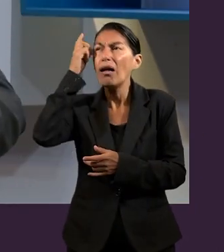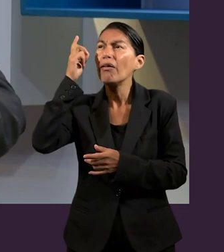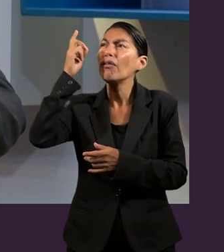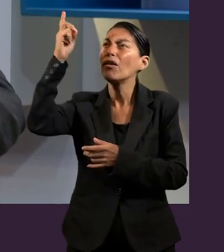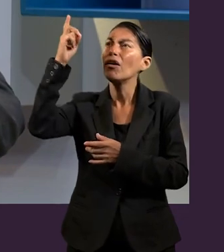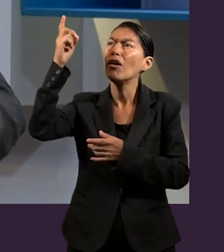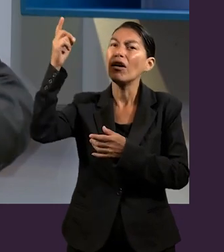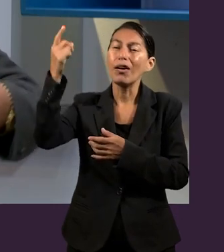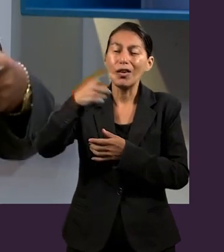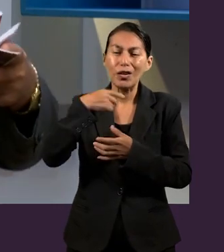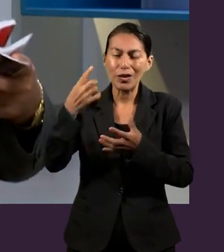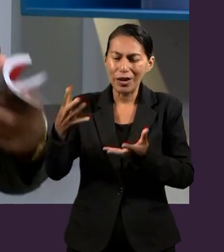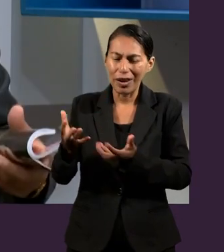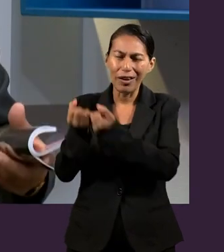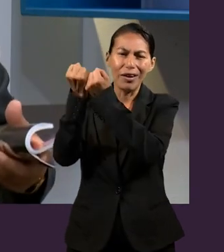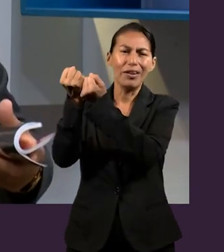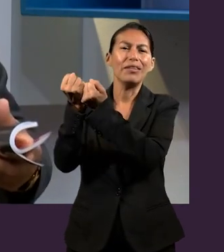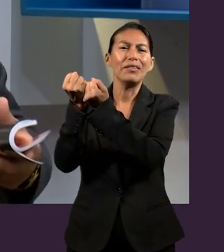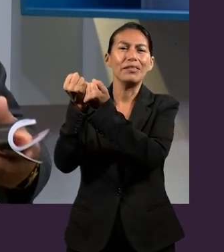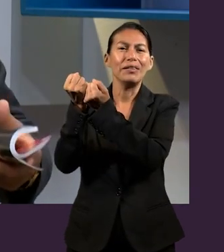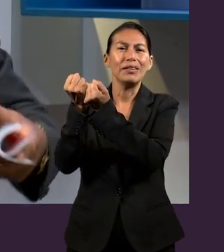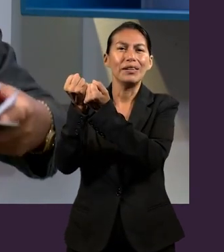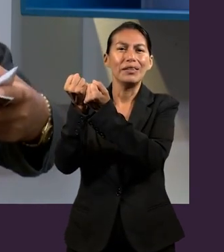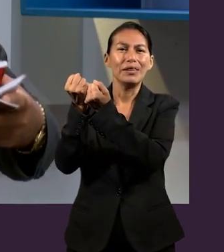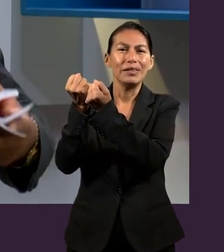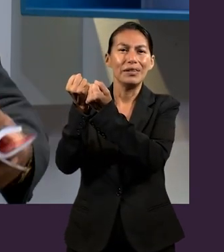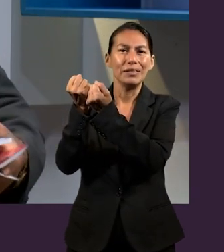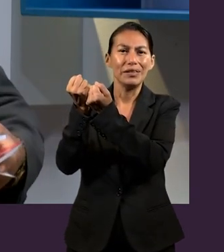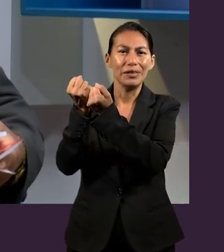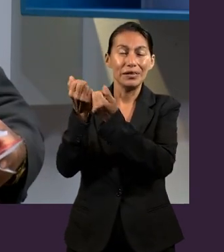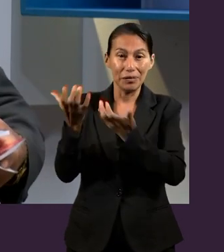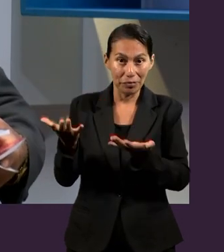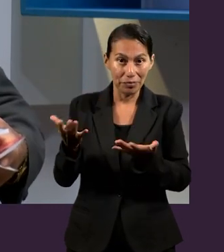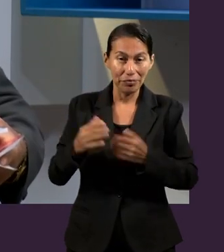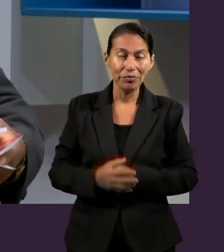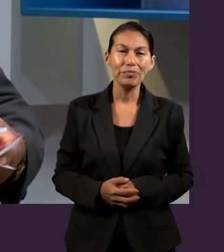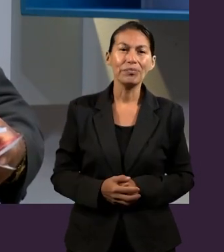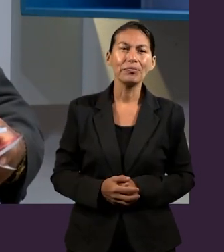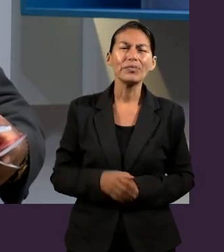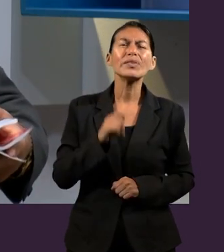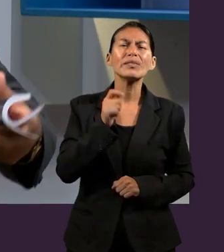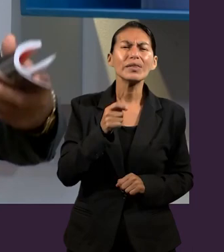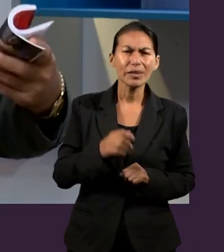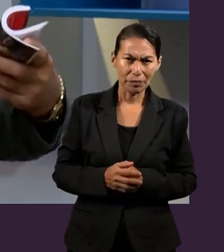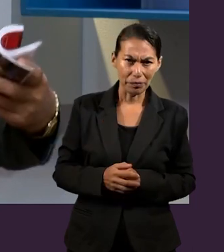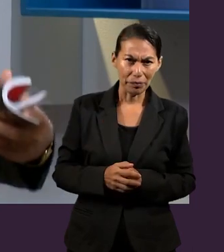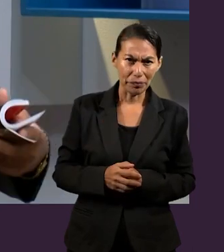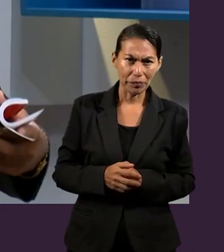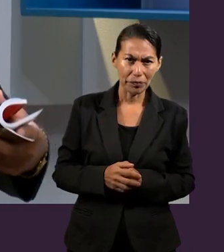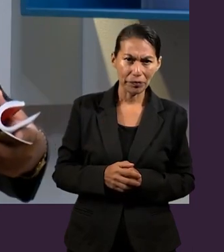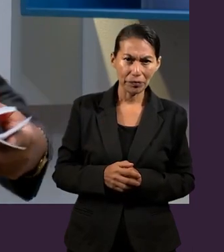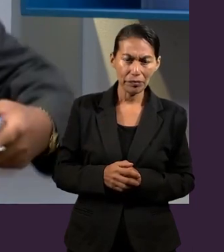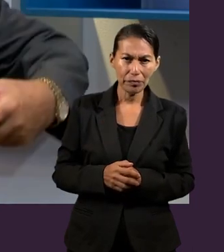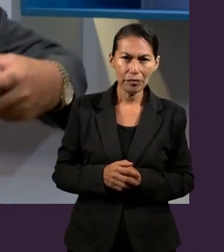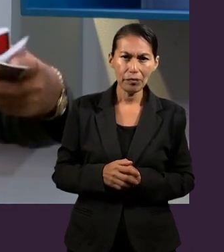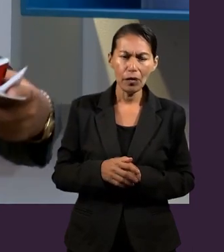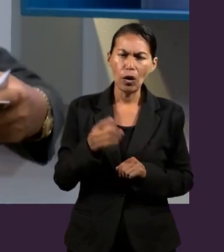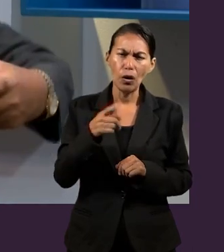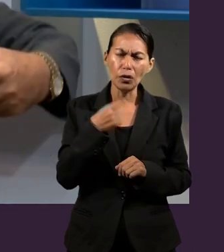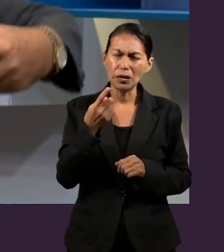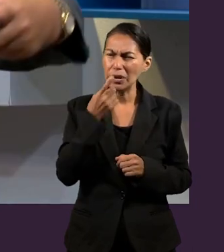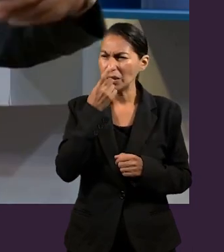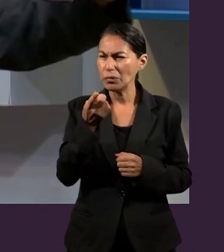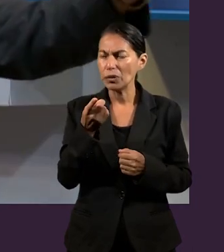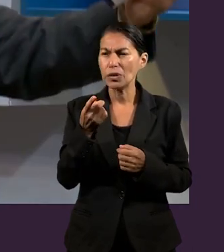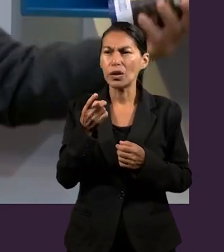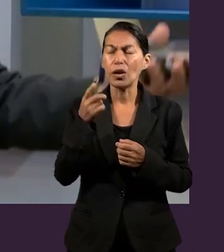sucede con el rescate que nuestro Señor Jesucristo hace por nosotros? El rescate,